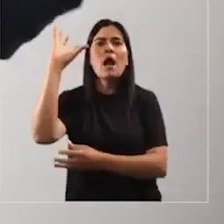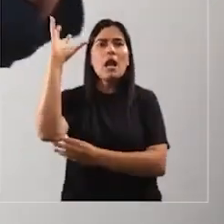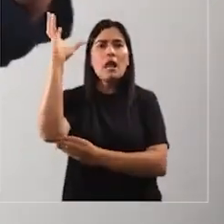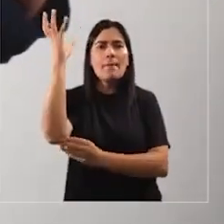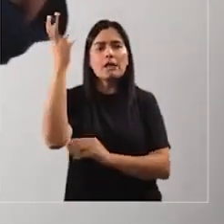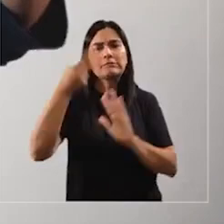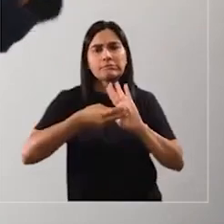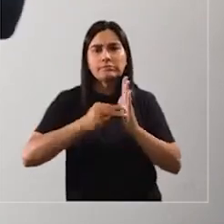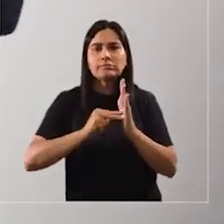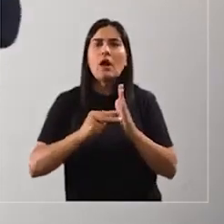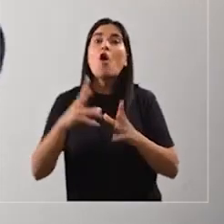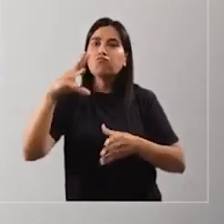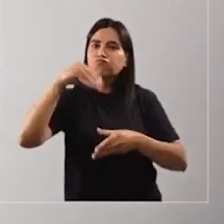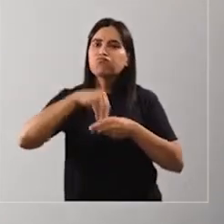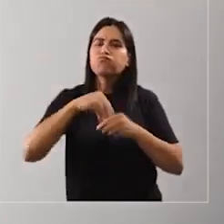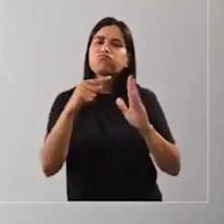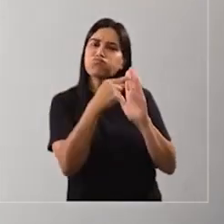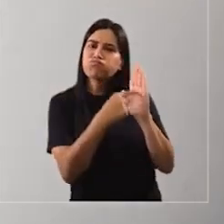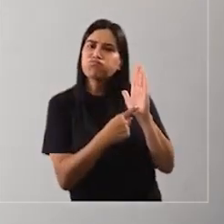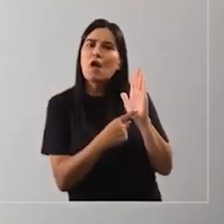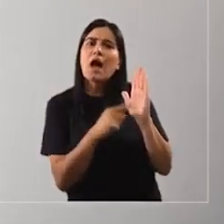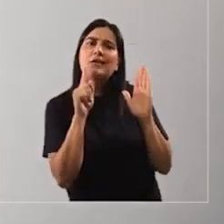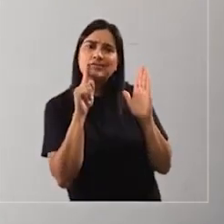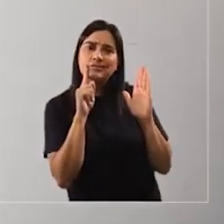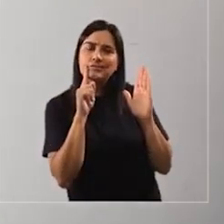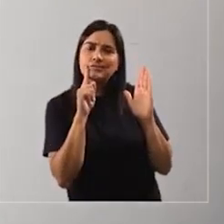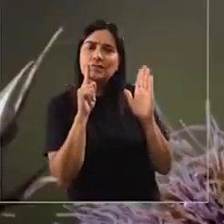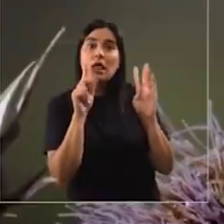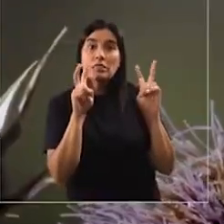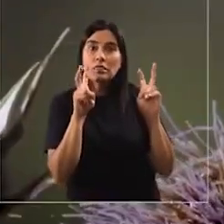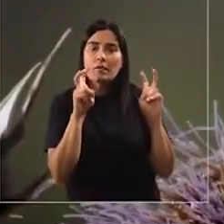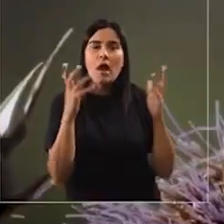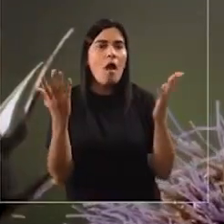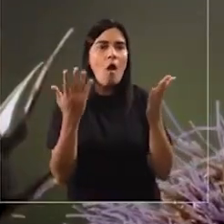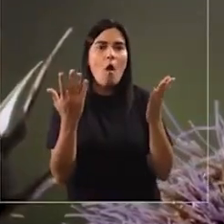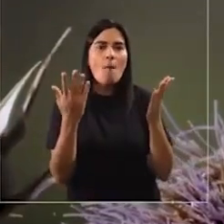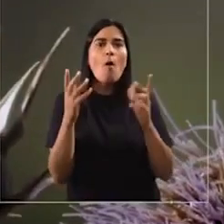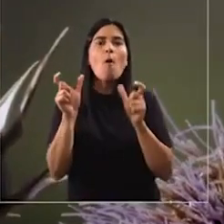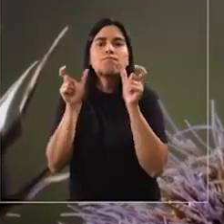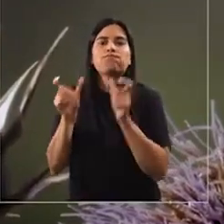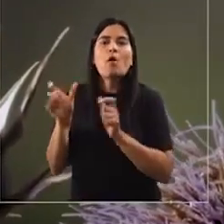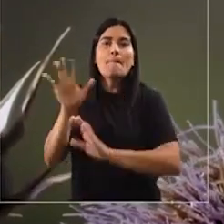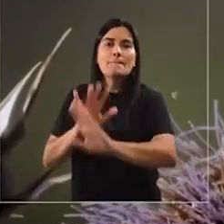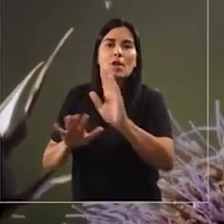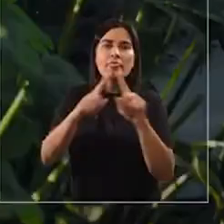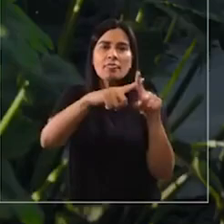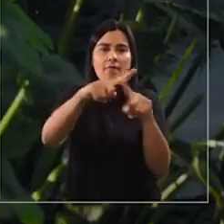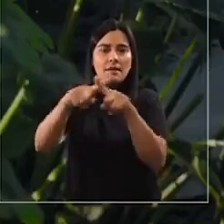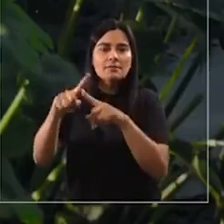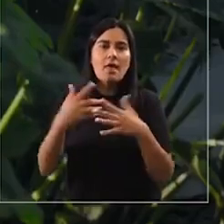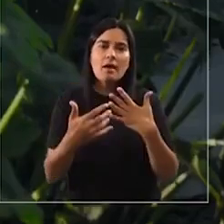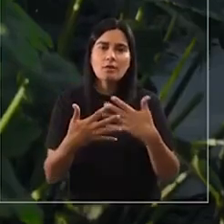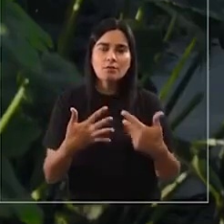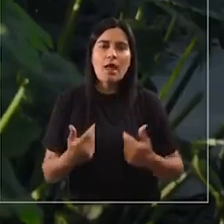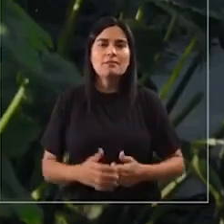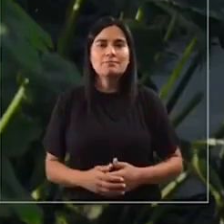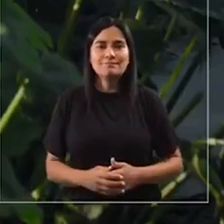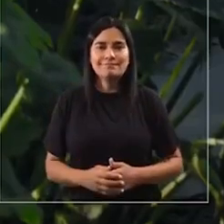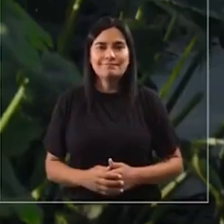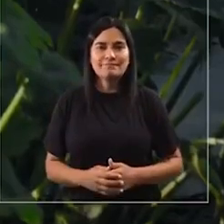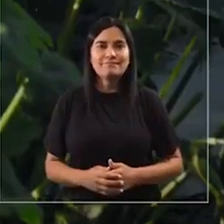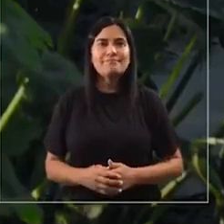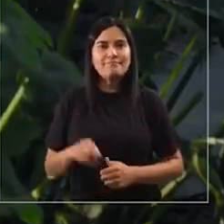frente a la crisis climática, que incluye temas que hacen frente también a la protección de la biodiversidad.